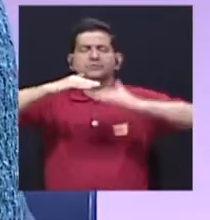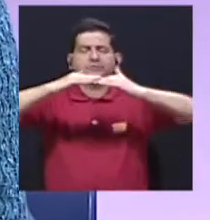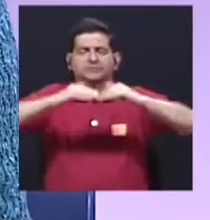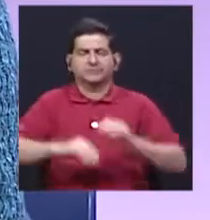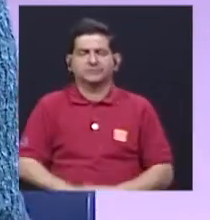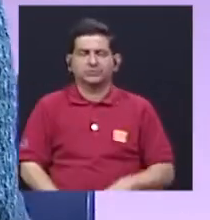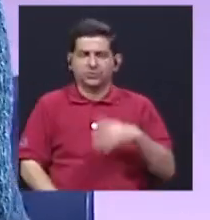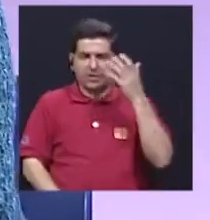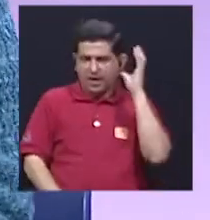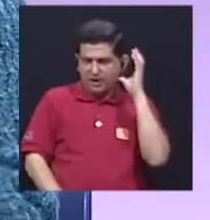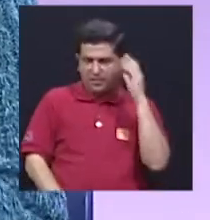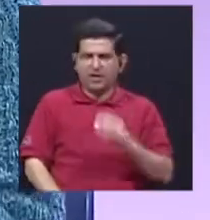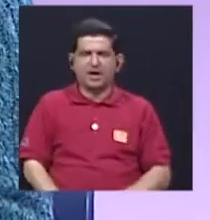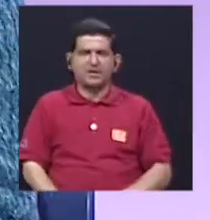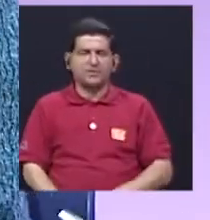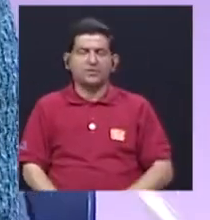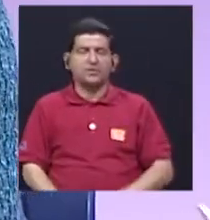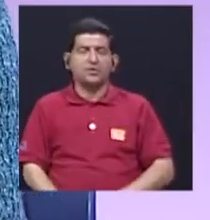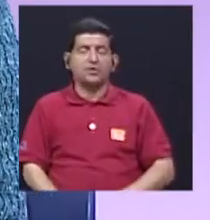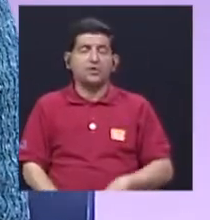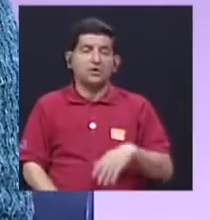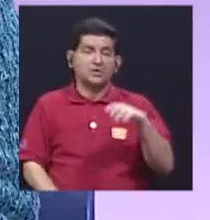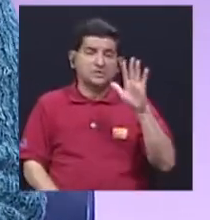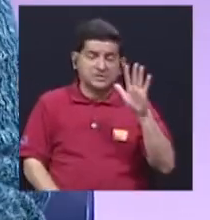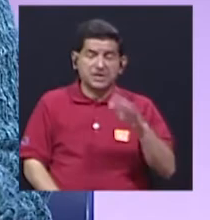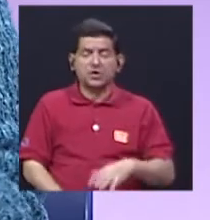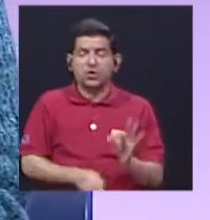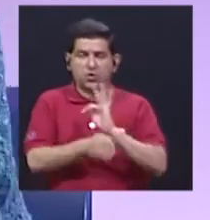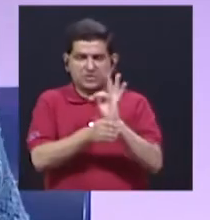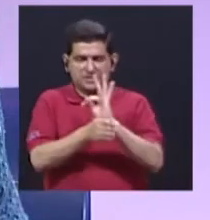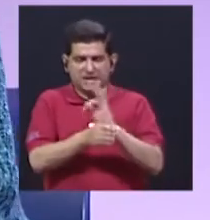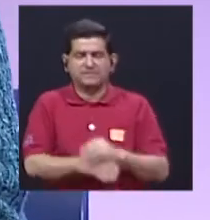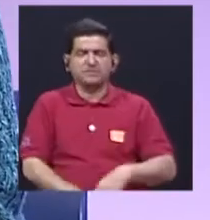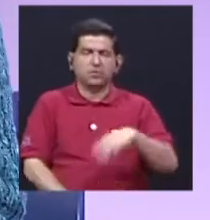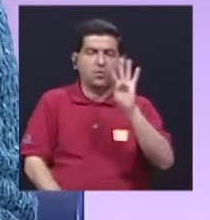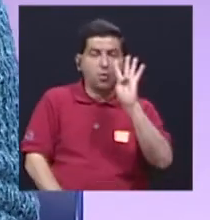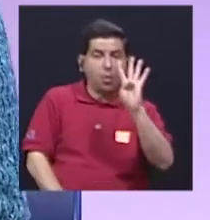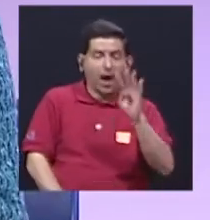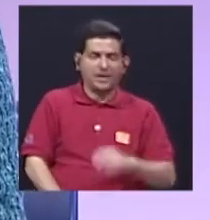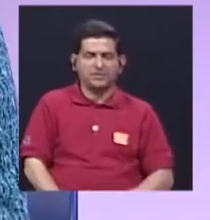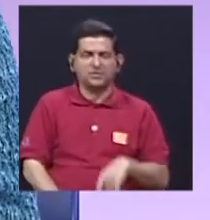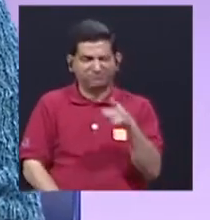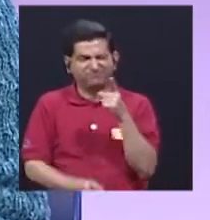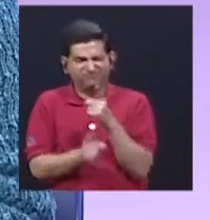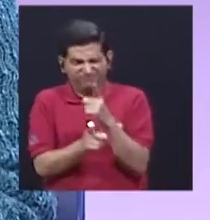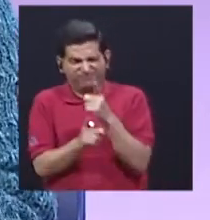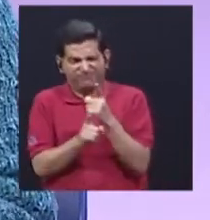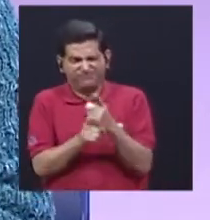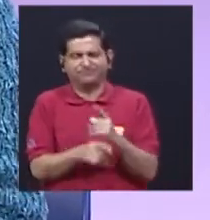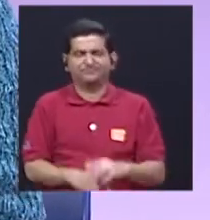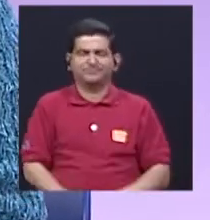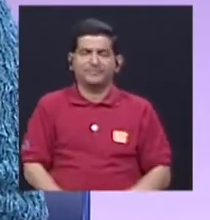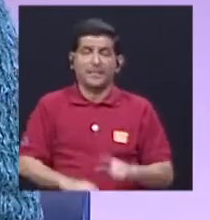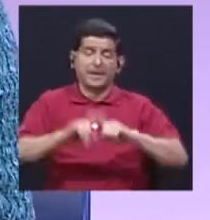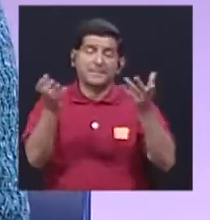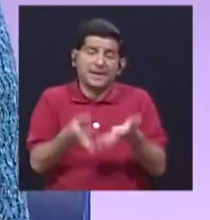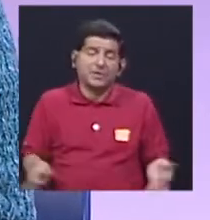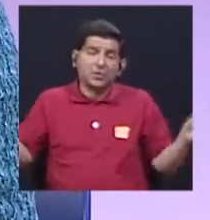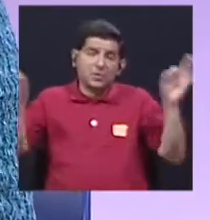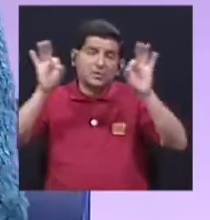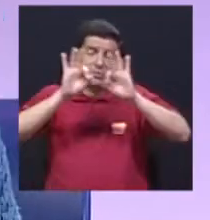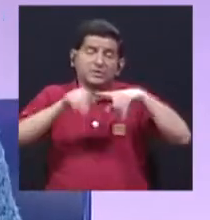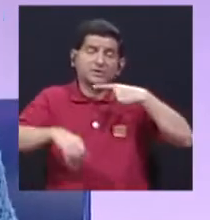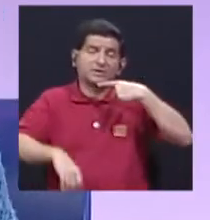frecuencias de radio, cinco de televisión, cuatro, qué sería lo saludable. Lo importante es